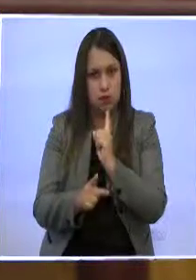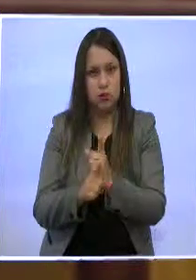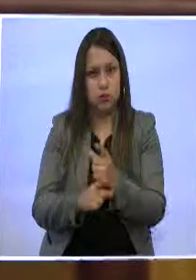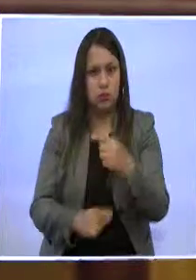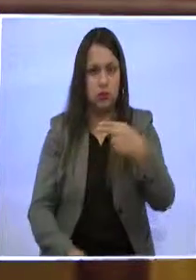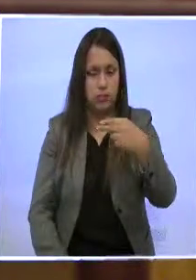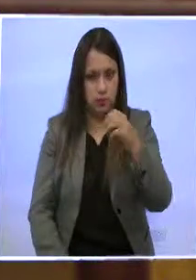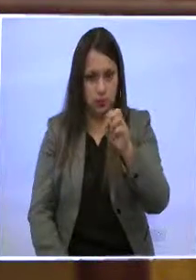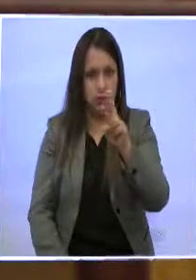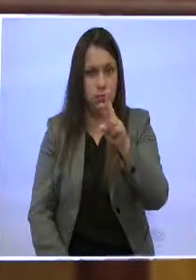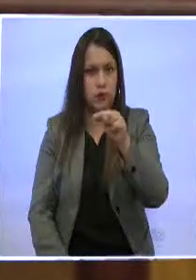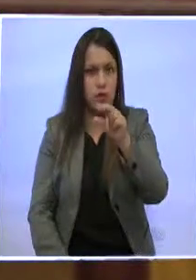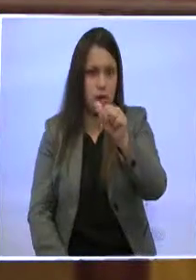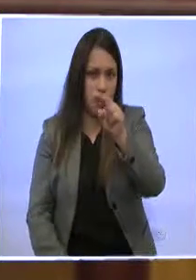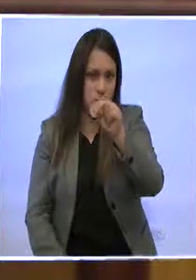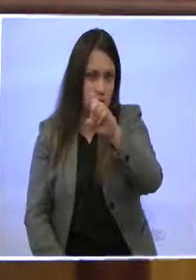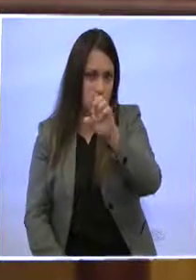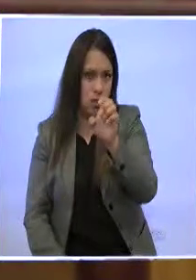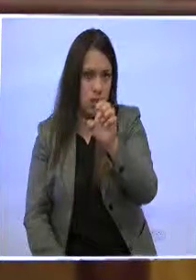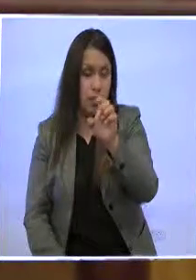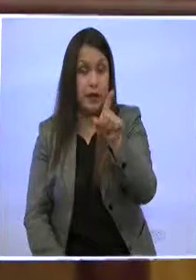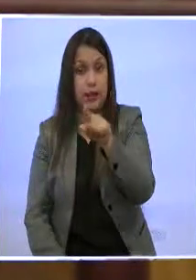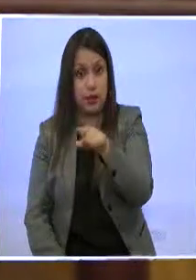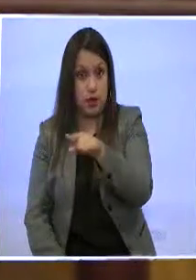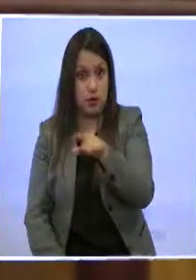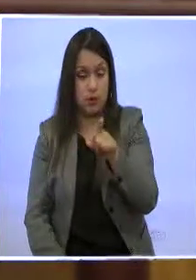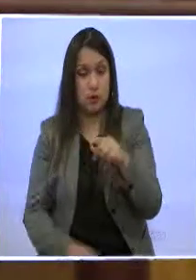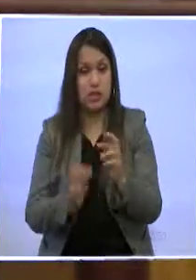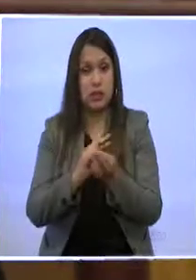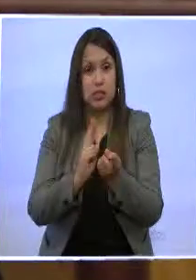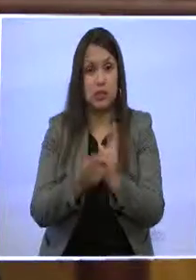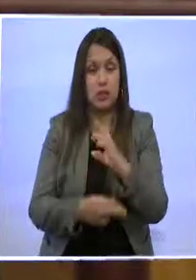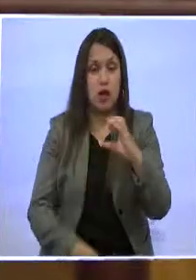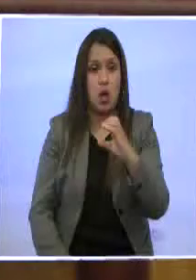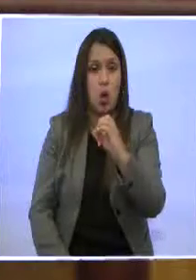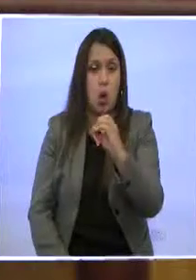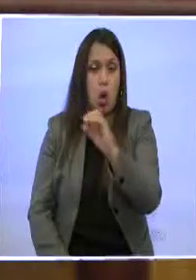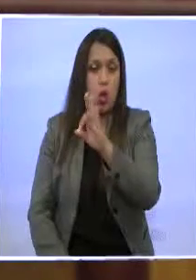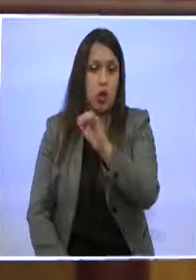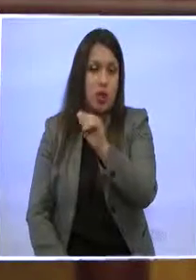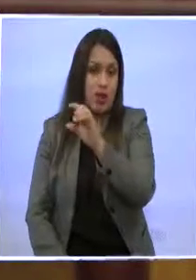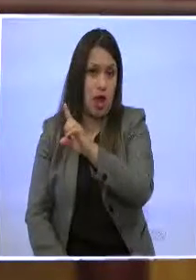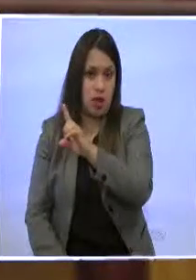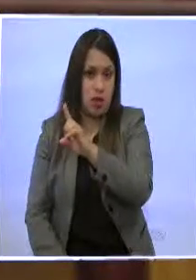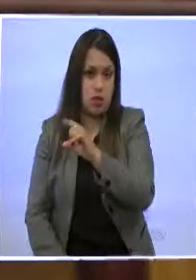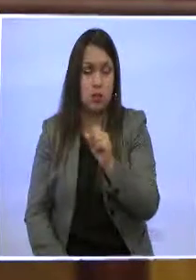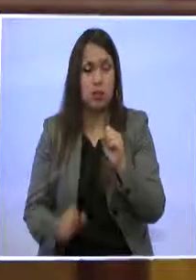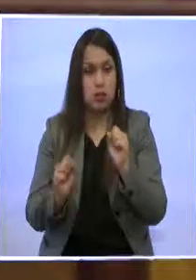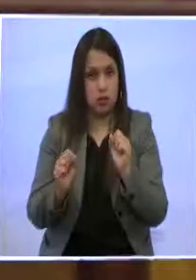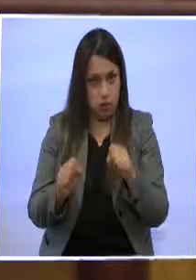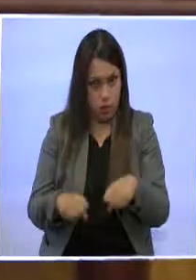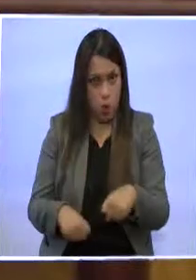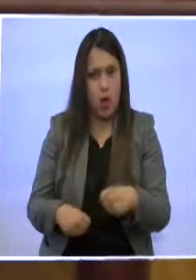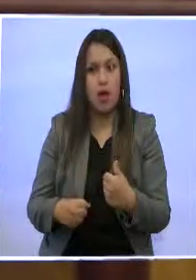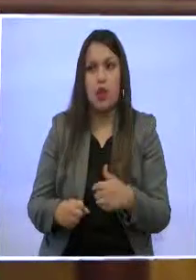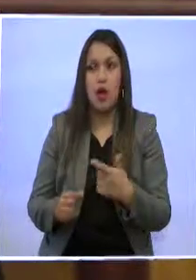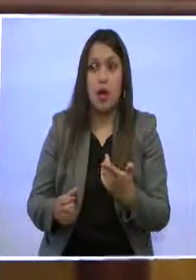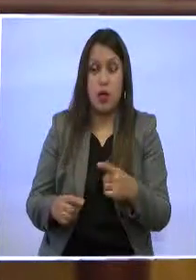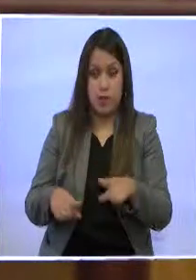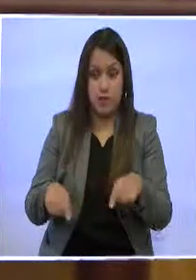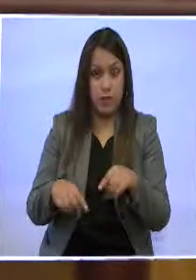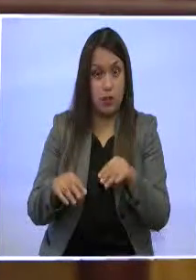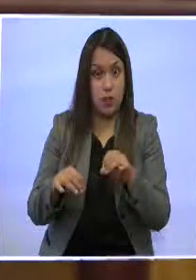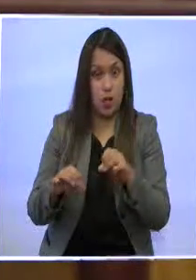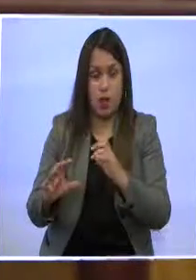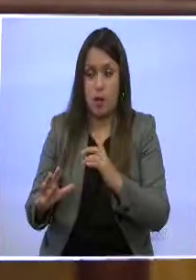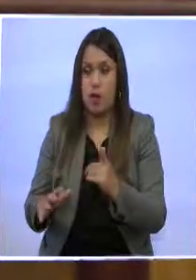Hernández, particularmente para una reforma en el COTAD, que permite un procedimiento de expropiación especial que se llama para